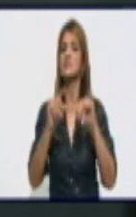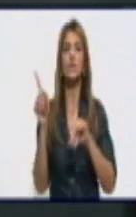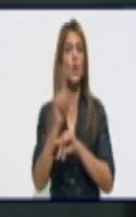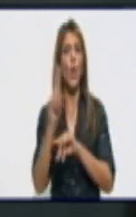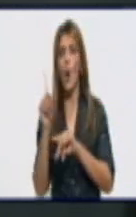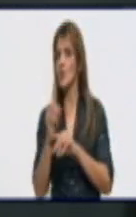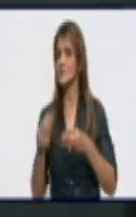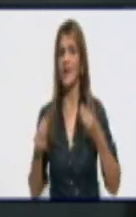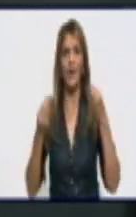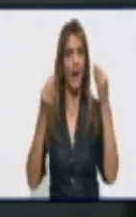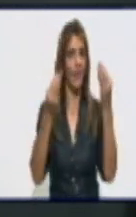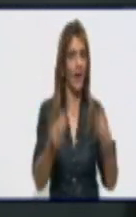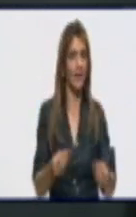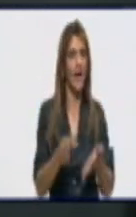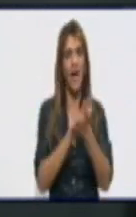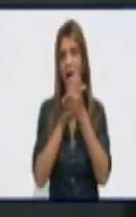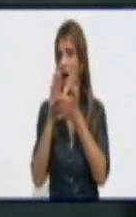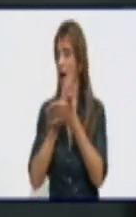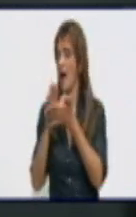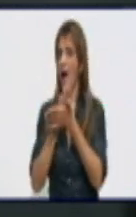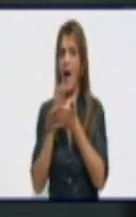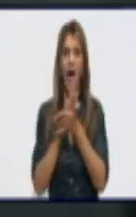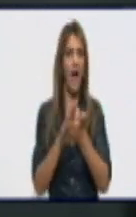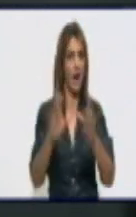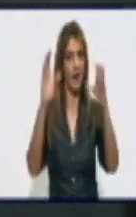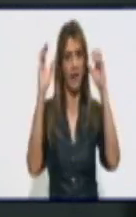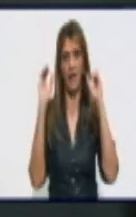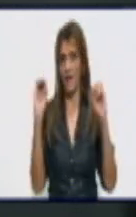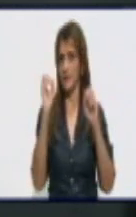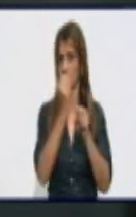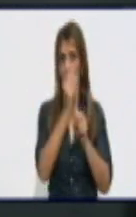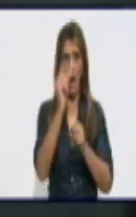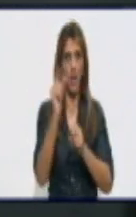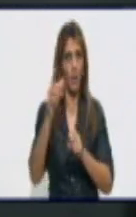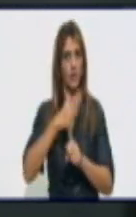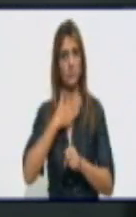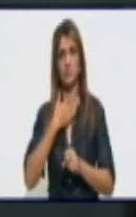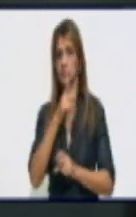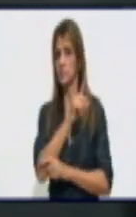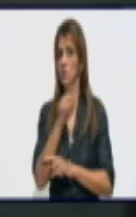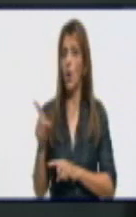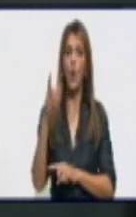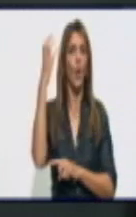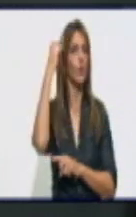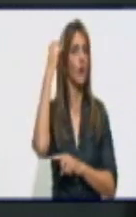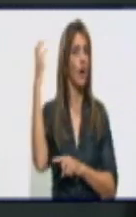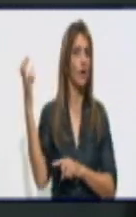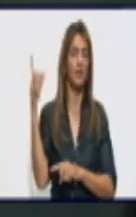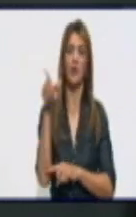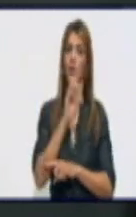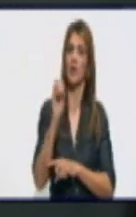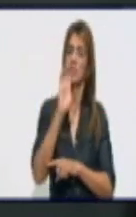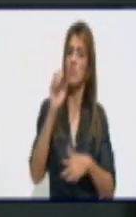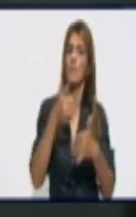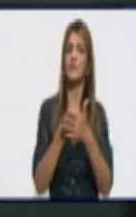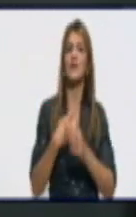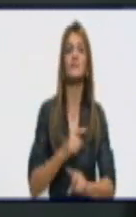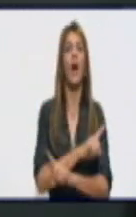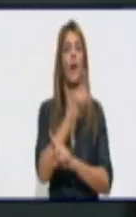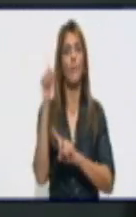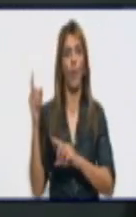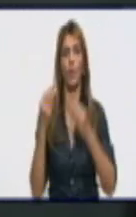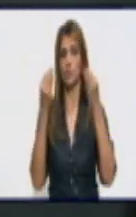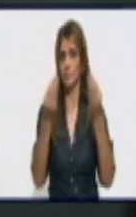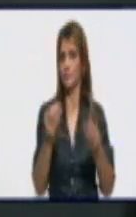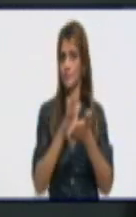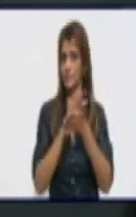va a dar a ninguna pensión después de calcular. Va a ser sobre la base que de manera individual contribuye